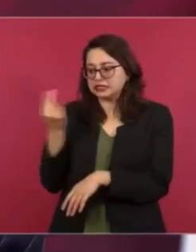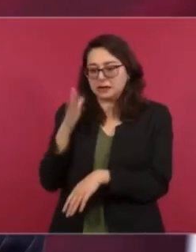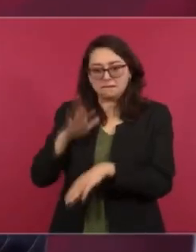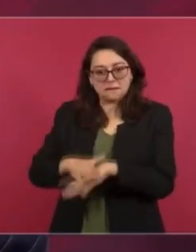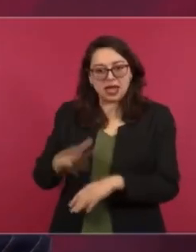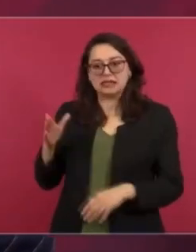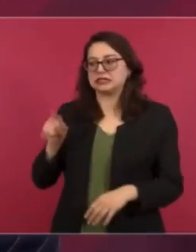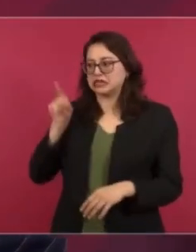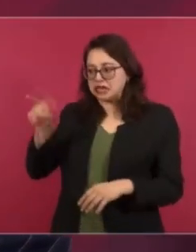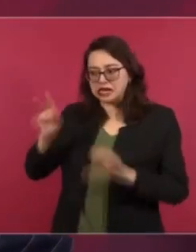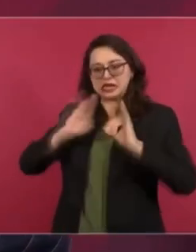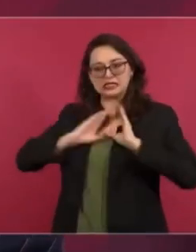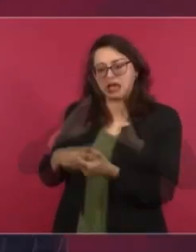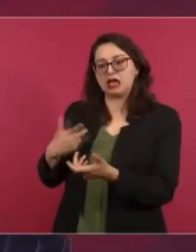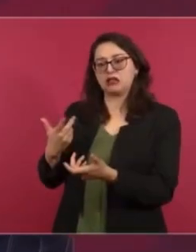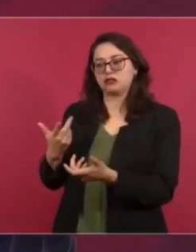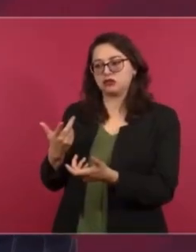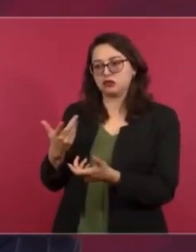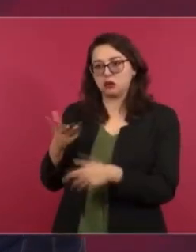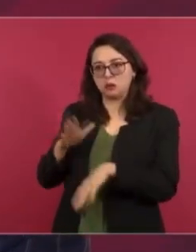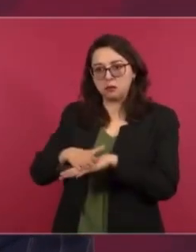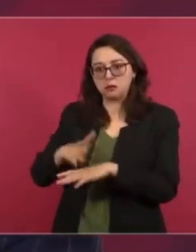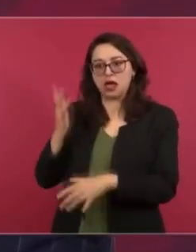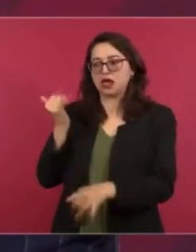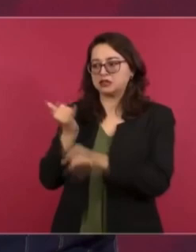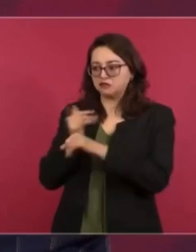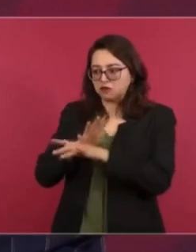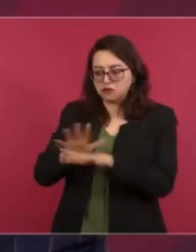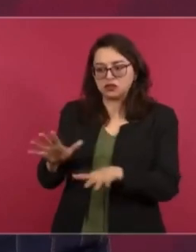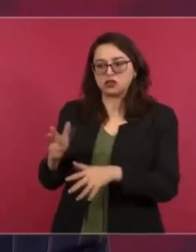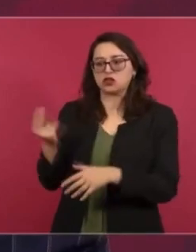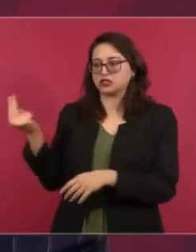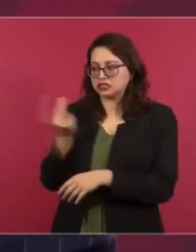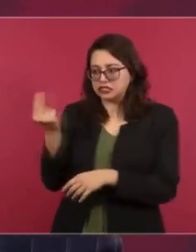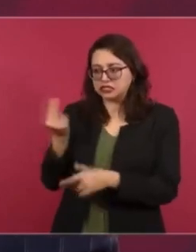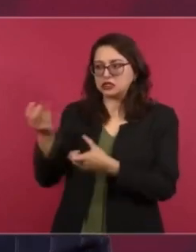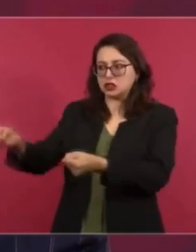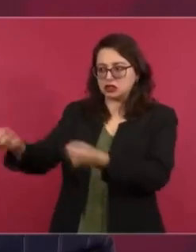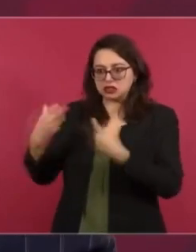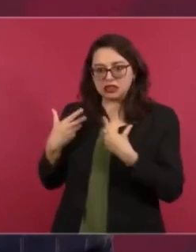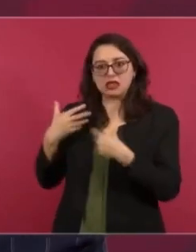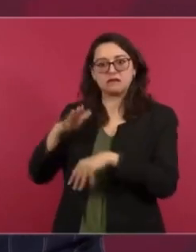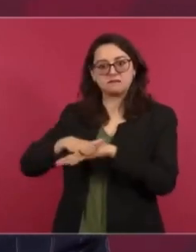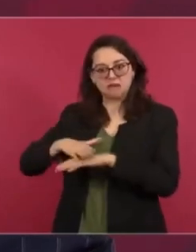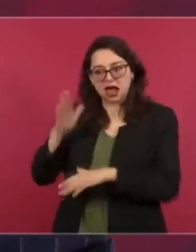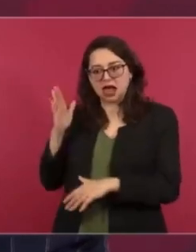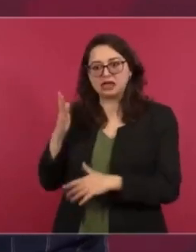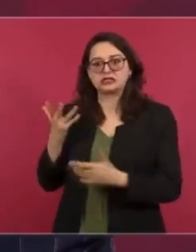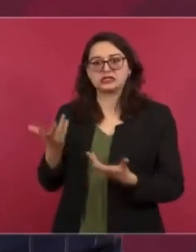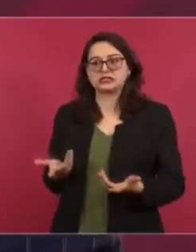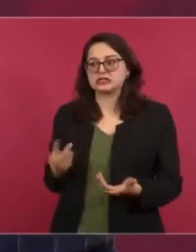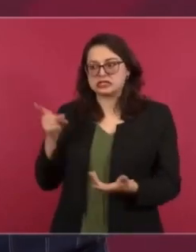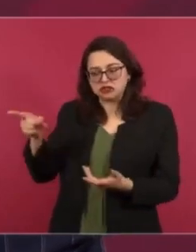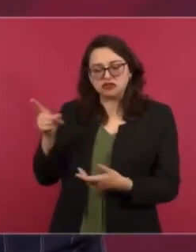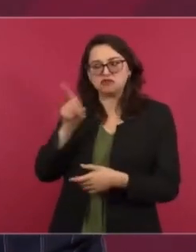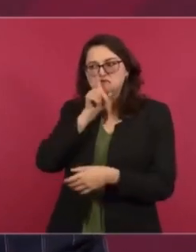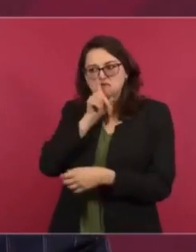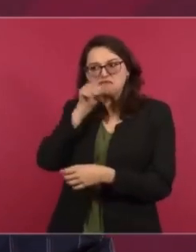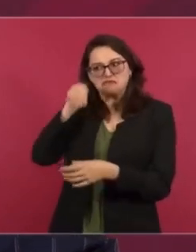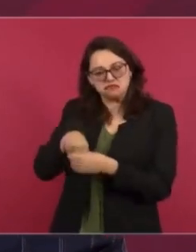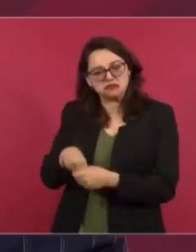Ejército no está cooperando, que quiere que no se sepan los hechos,